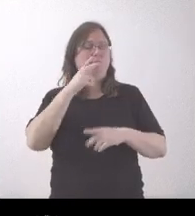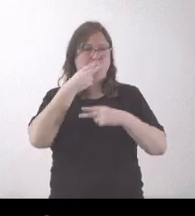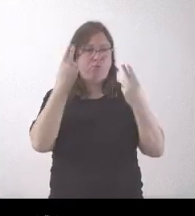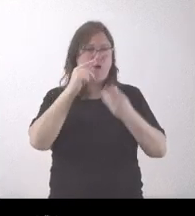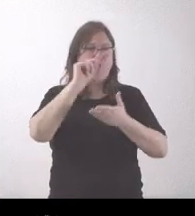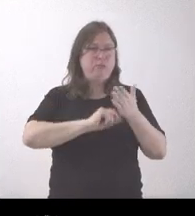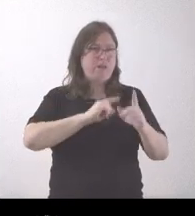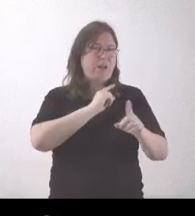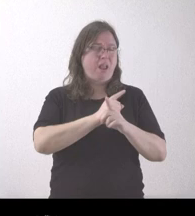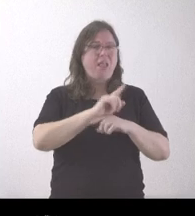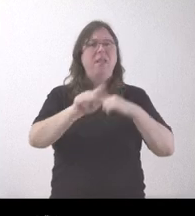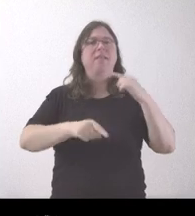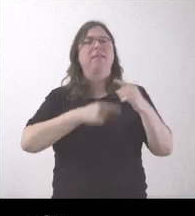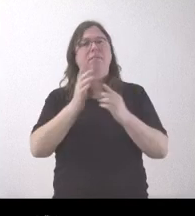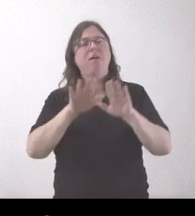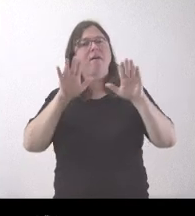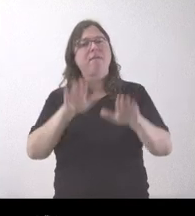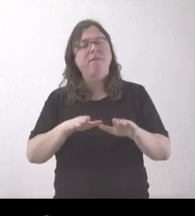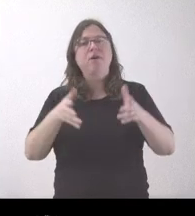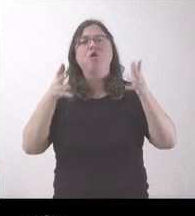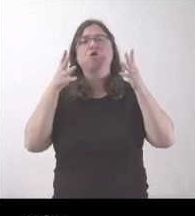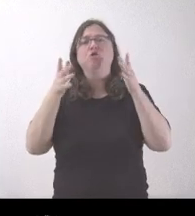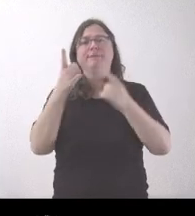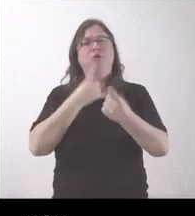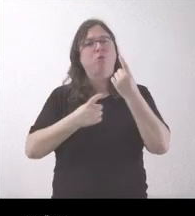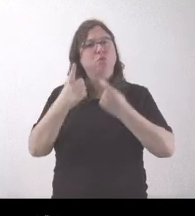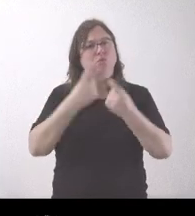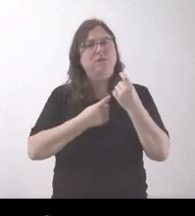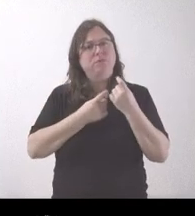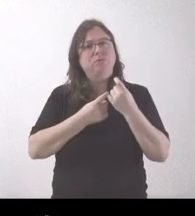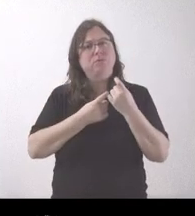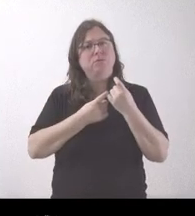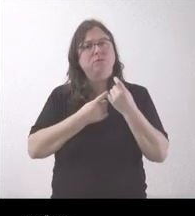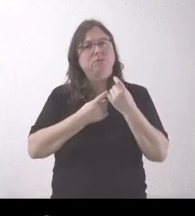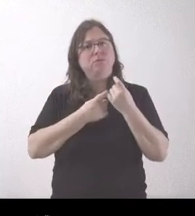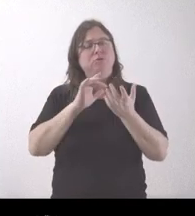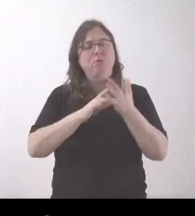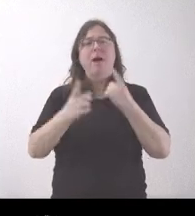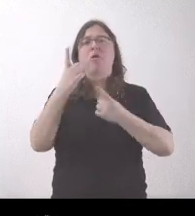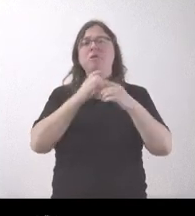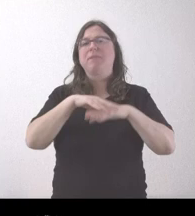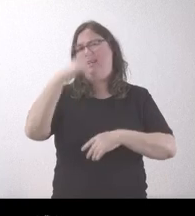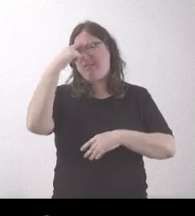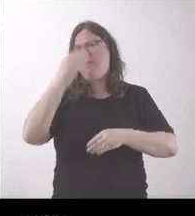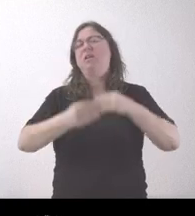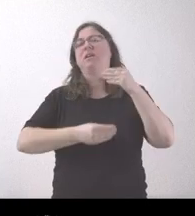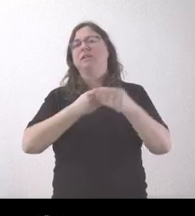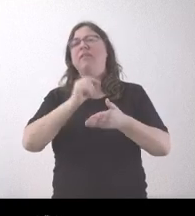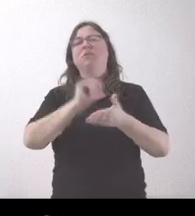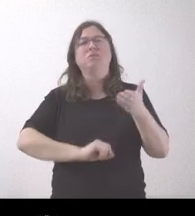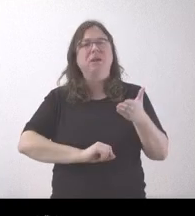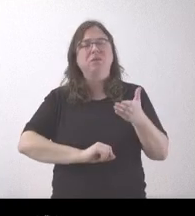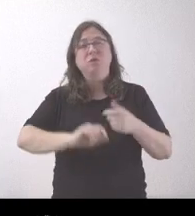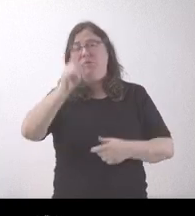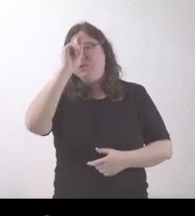además le dio la razón el Consejo Consultivo al que se elevó una consulta para saber qué se hacía con ese contrato. No sé si es el